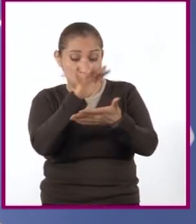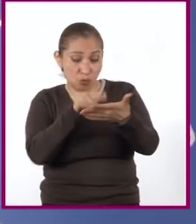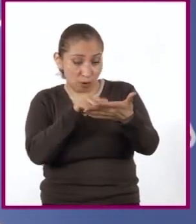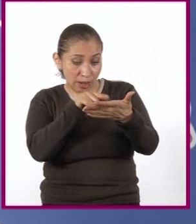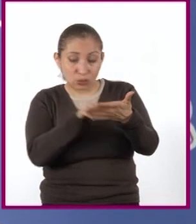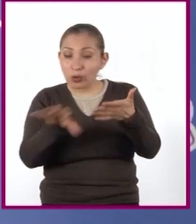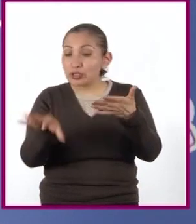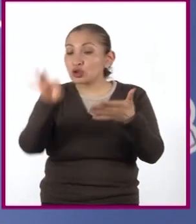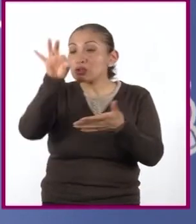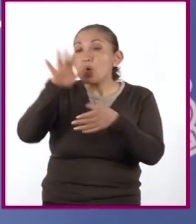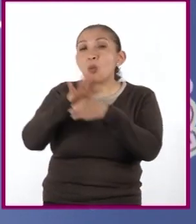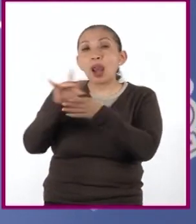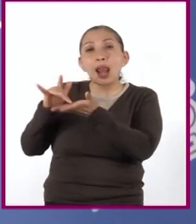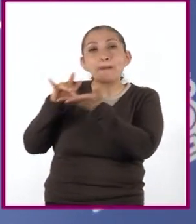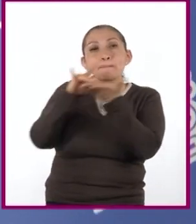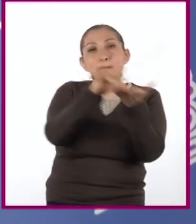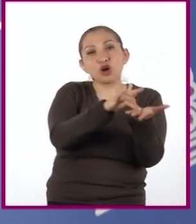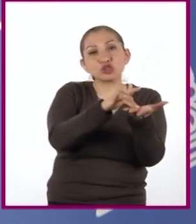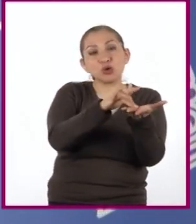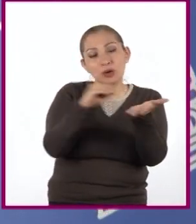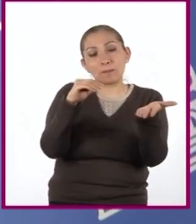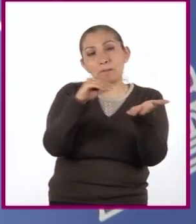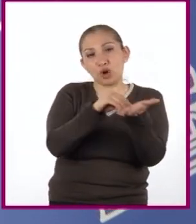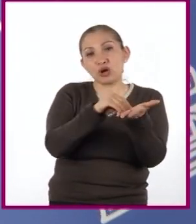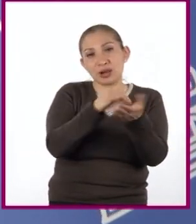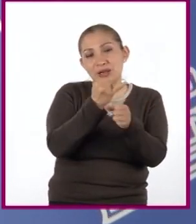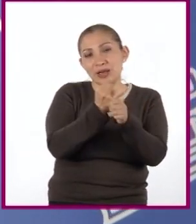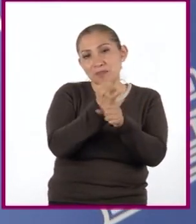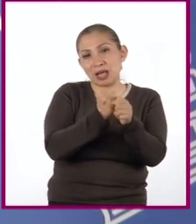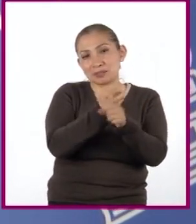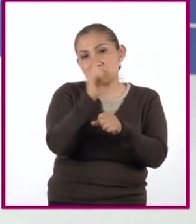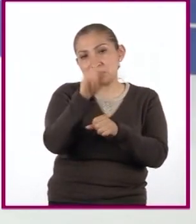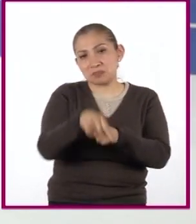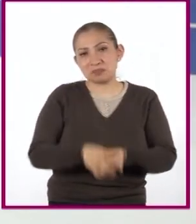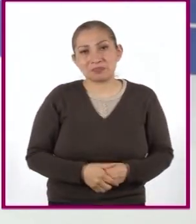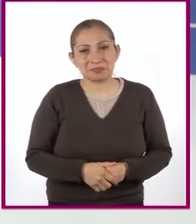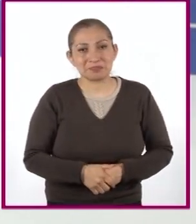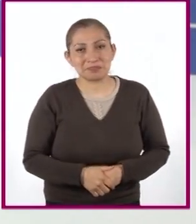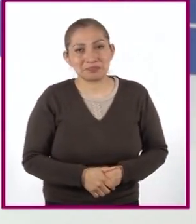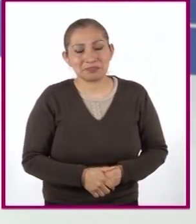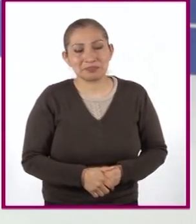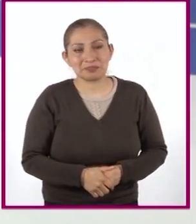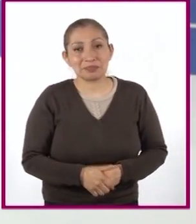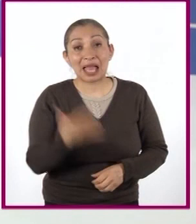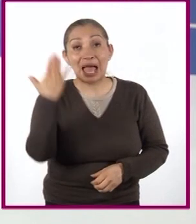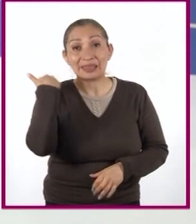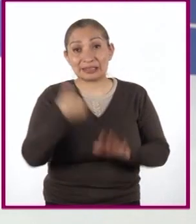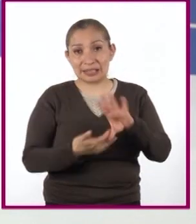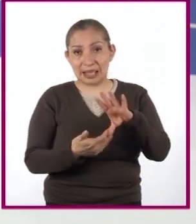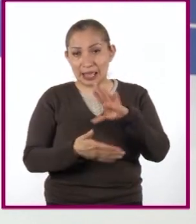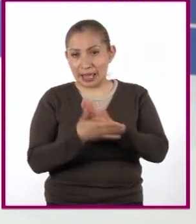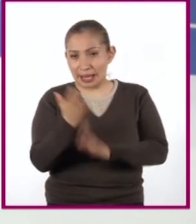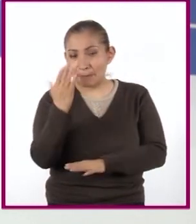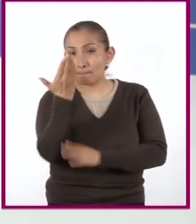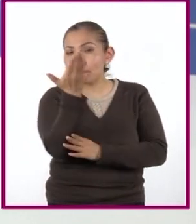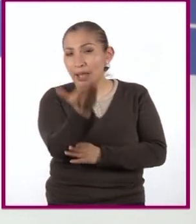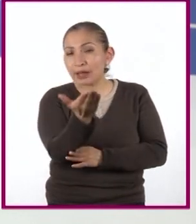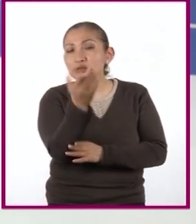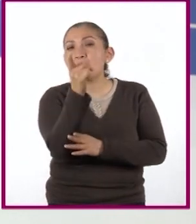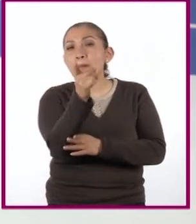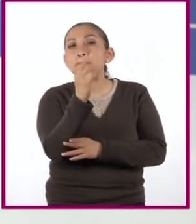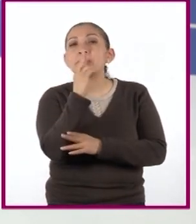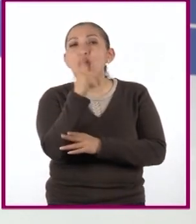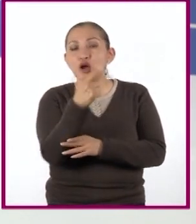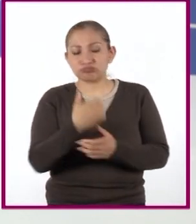elijan un recurso gráfico y lo integren a su investigación. Antes de retirarme, les pido que vinen lo